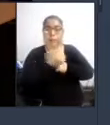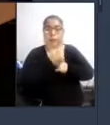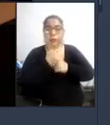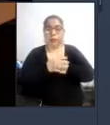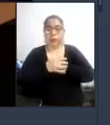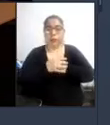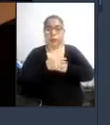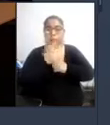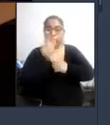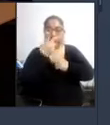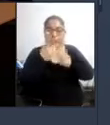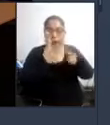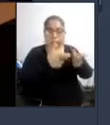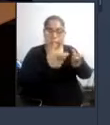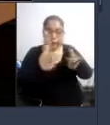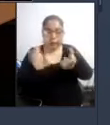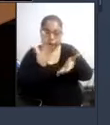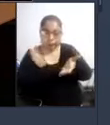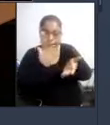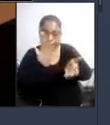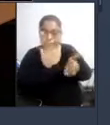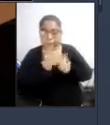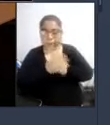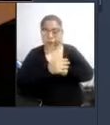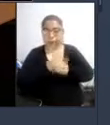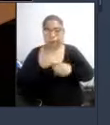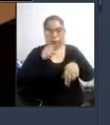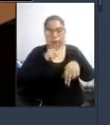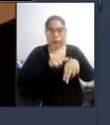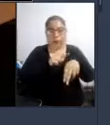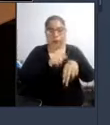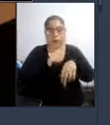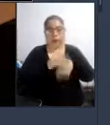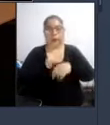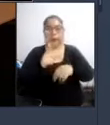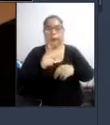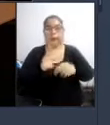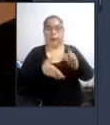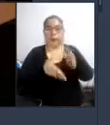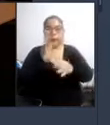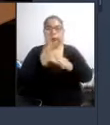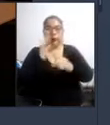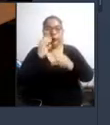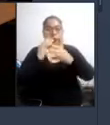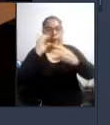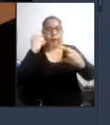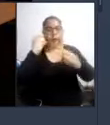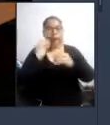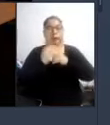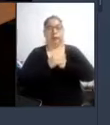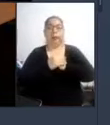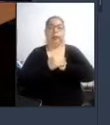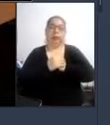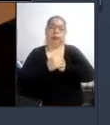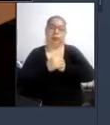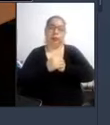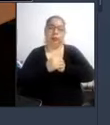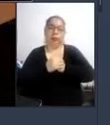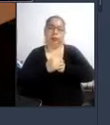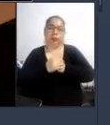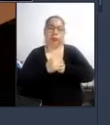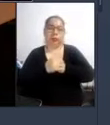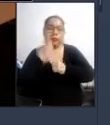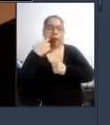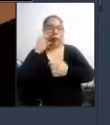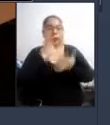revisar las normas de importación de vehículos que para personas con